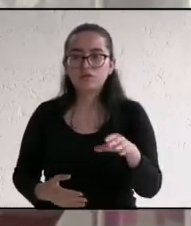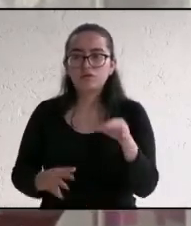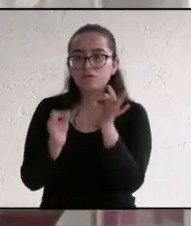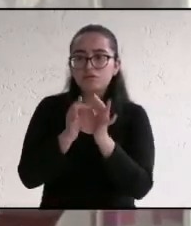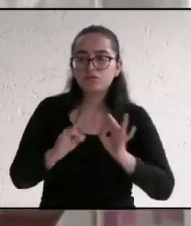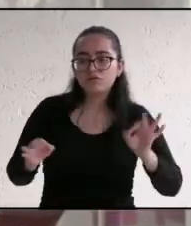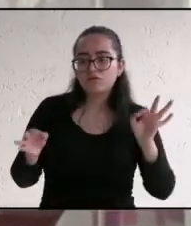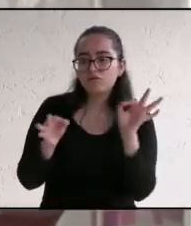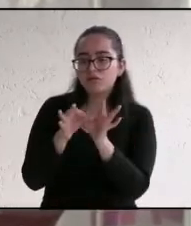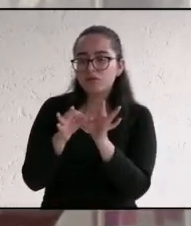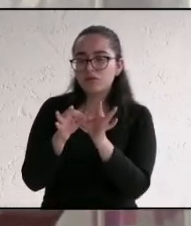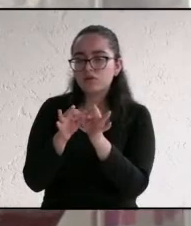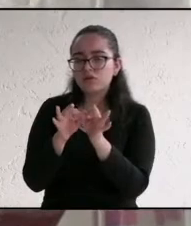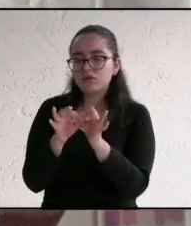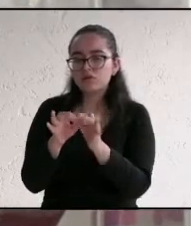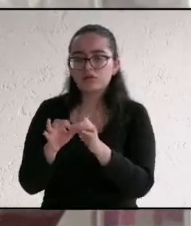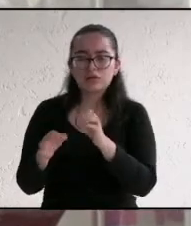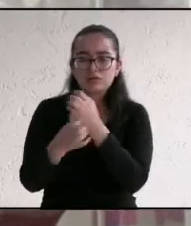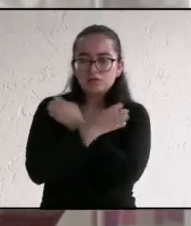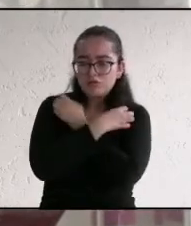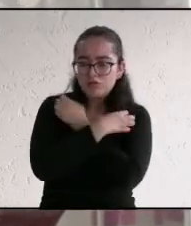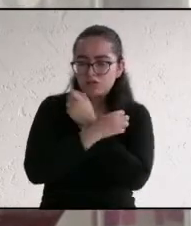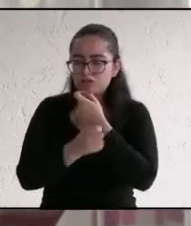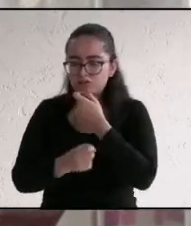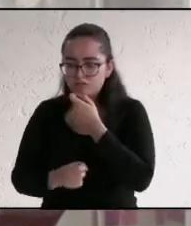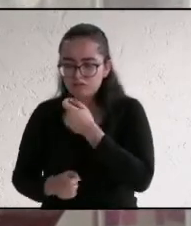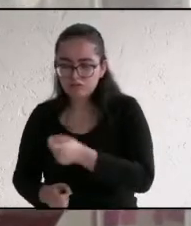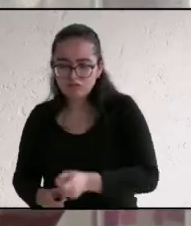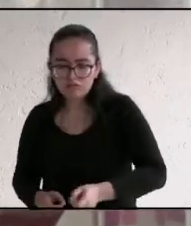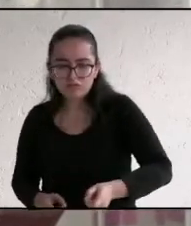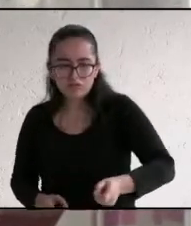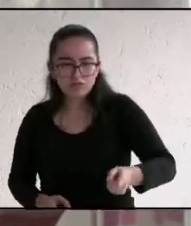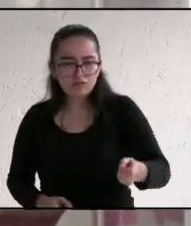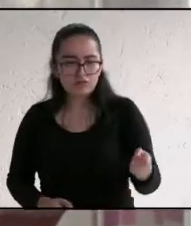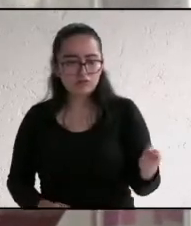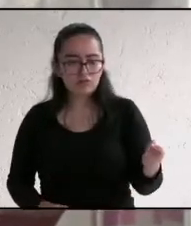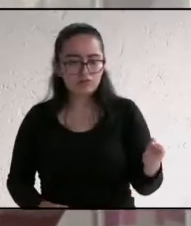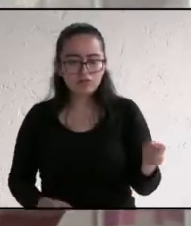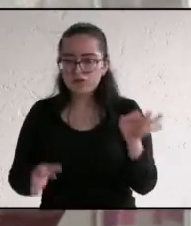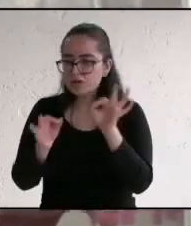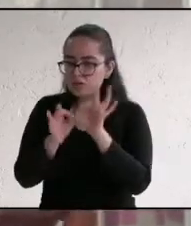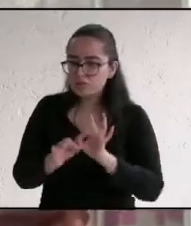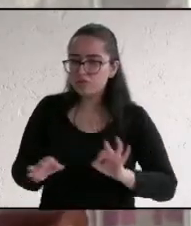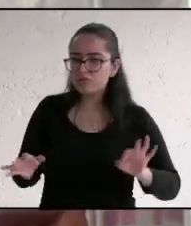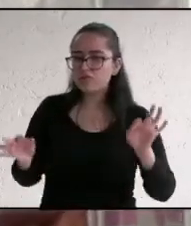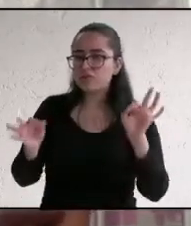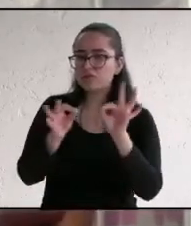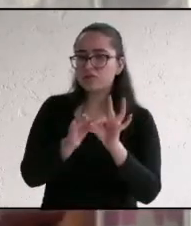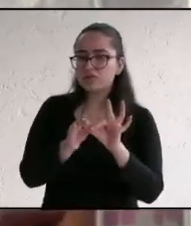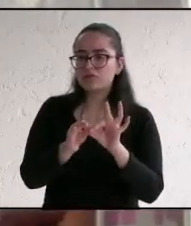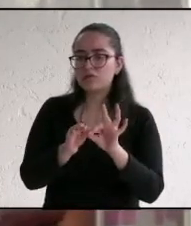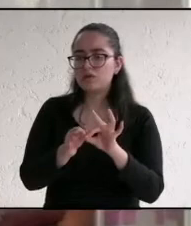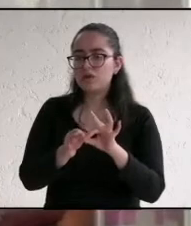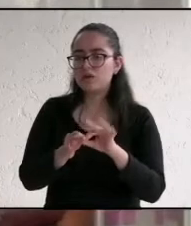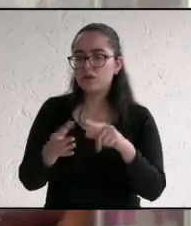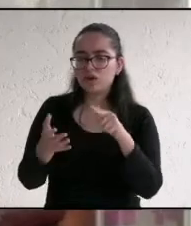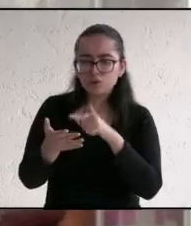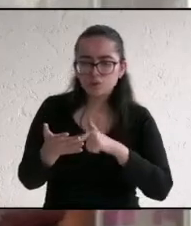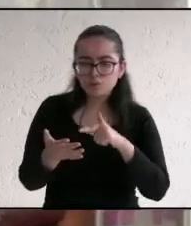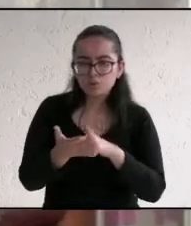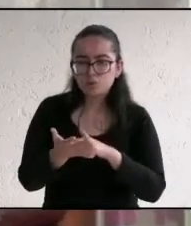aumentar la educación infantil, es básico crear los espacios